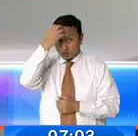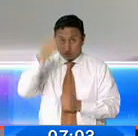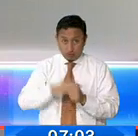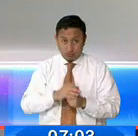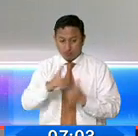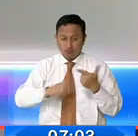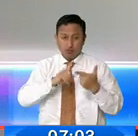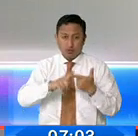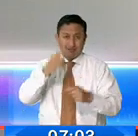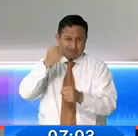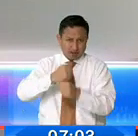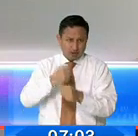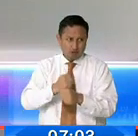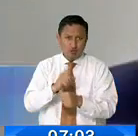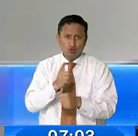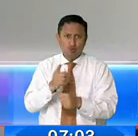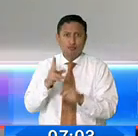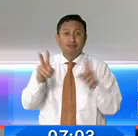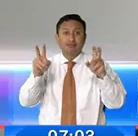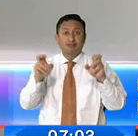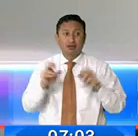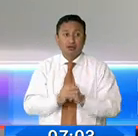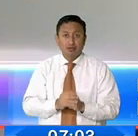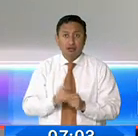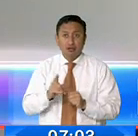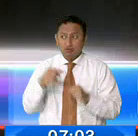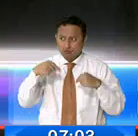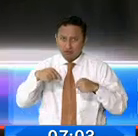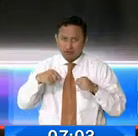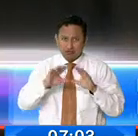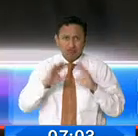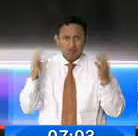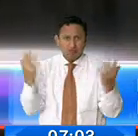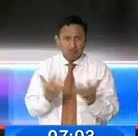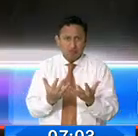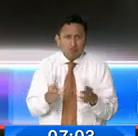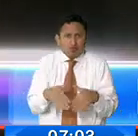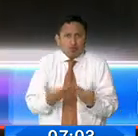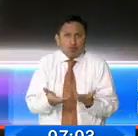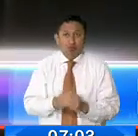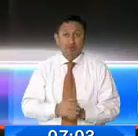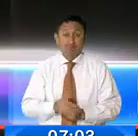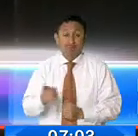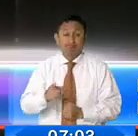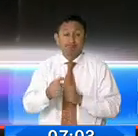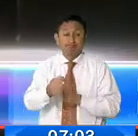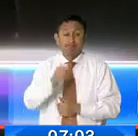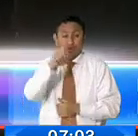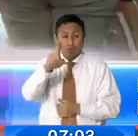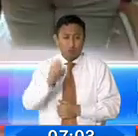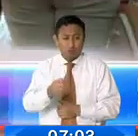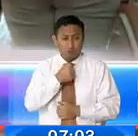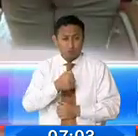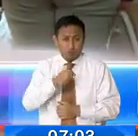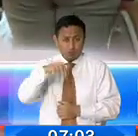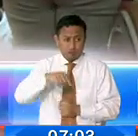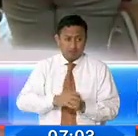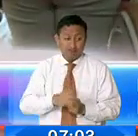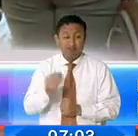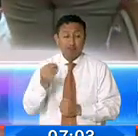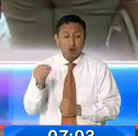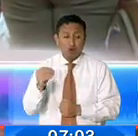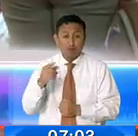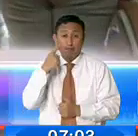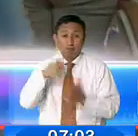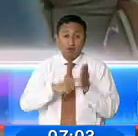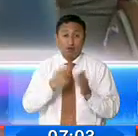no solo está el tema del empleo, también está el tema del mundo que se les deja. Según la encuesta, los problemas que más preocupan a los jóvenes son